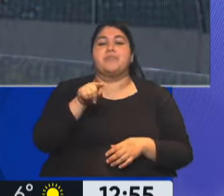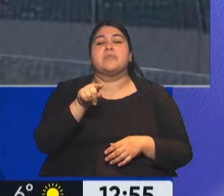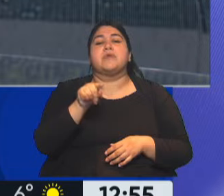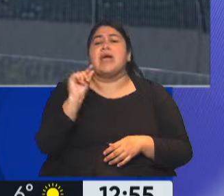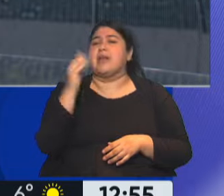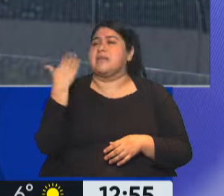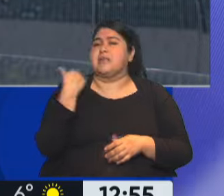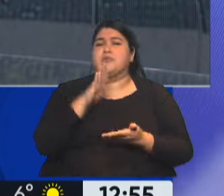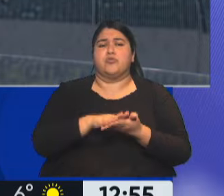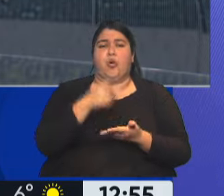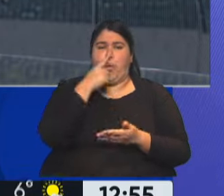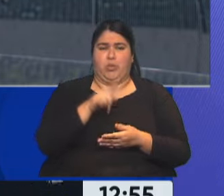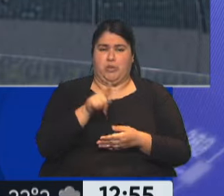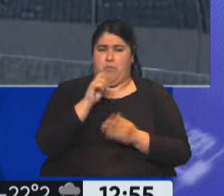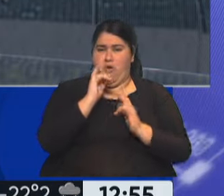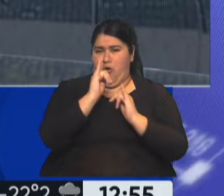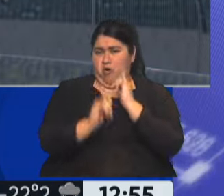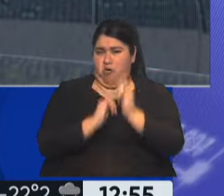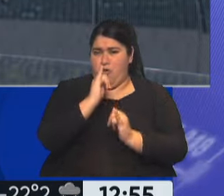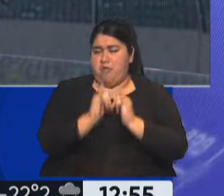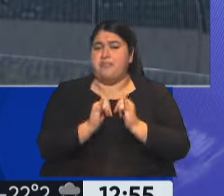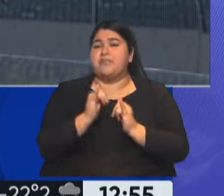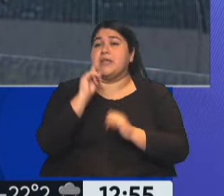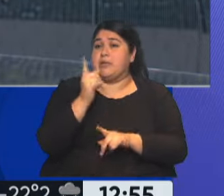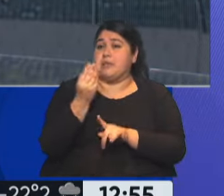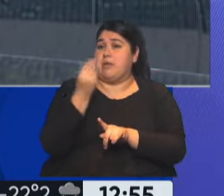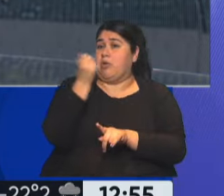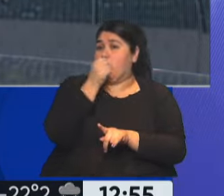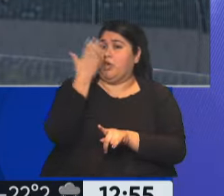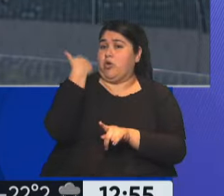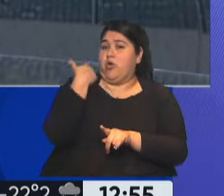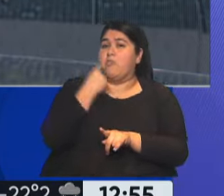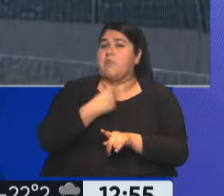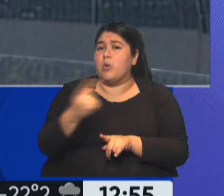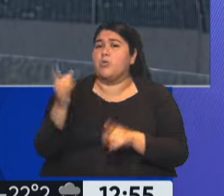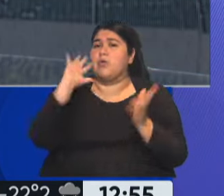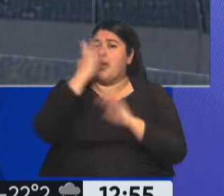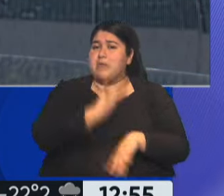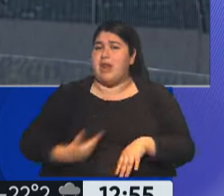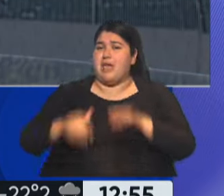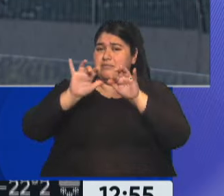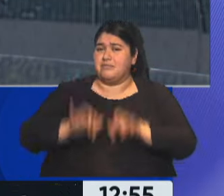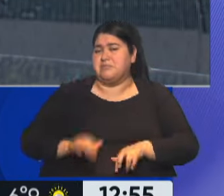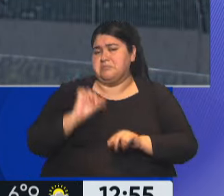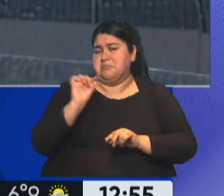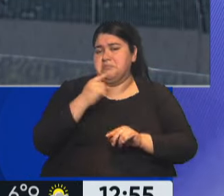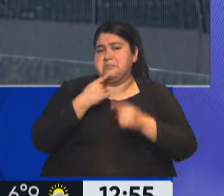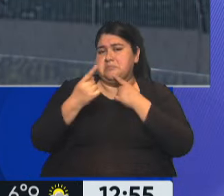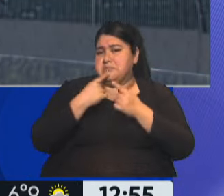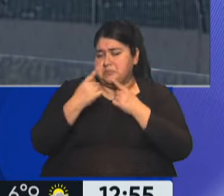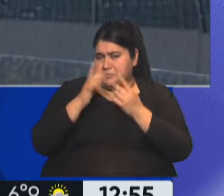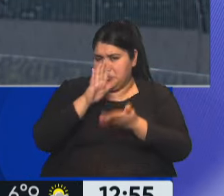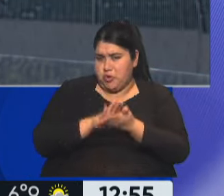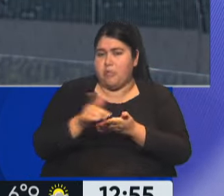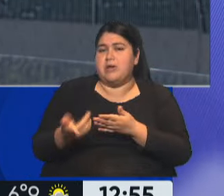el marco de lo que fue en las últimas 24 horas, pero que viene del fin de semana cuando le preguntan a Milley a través de un chat improvisado, cuando estaba volviendo a los Estados